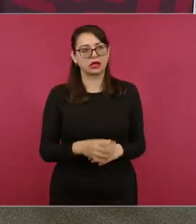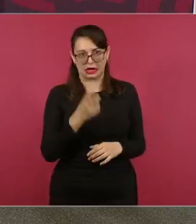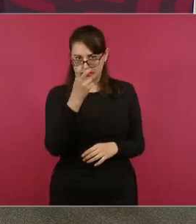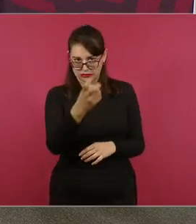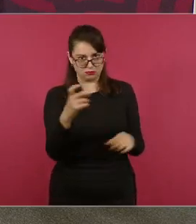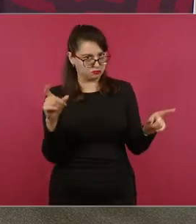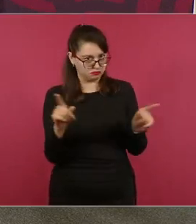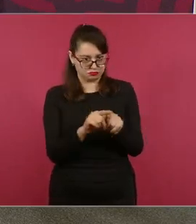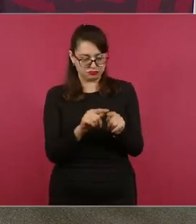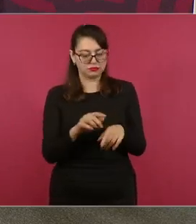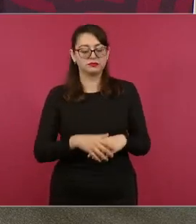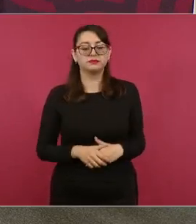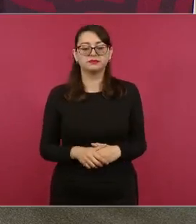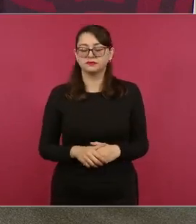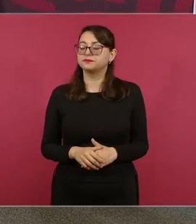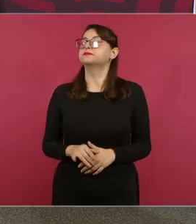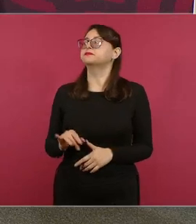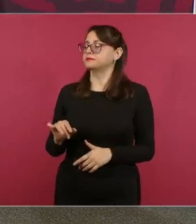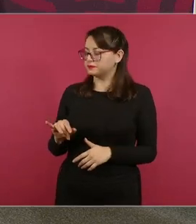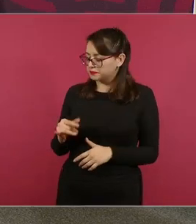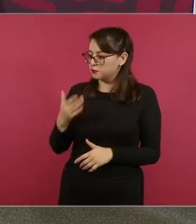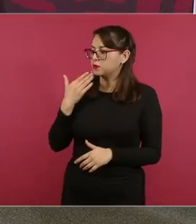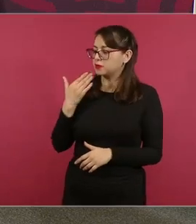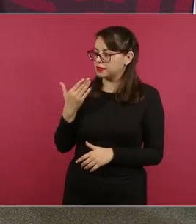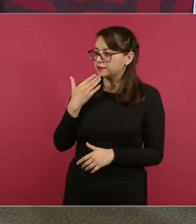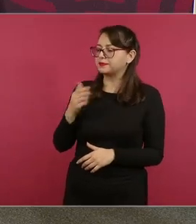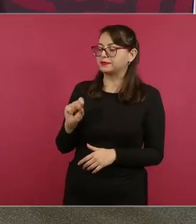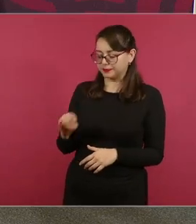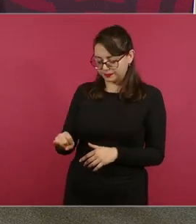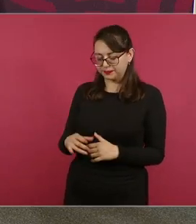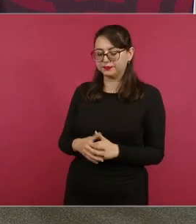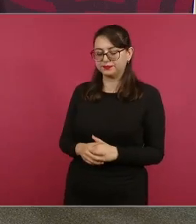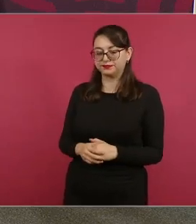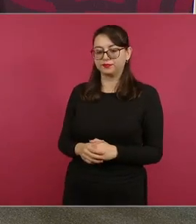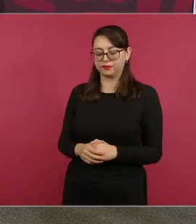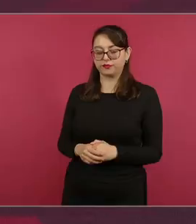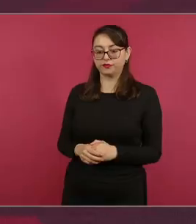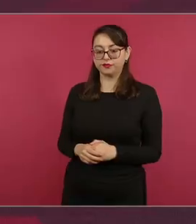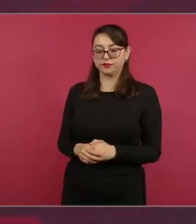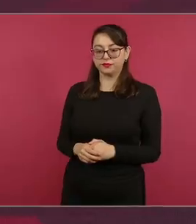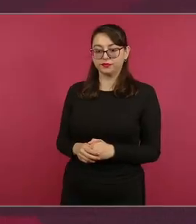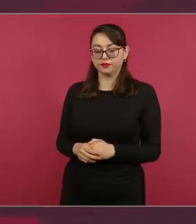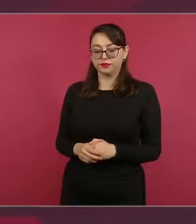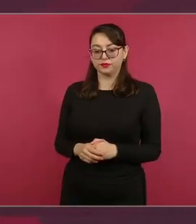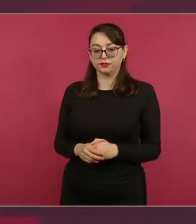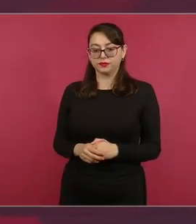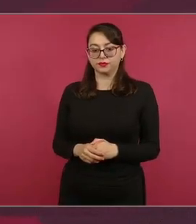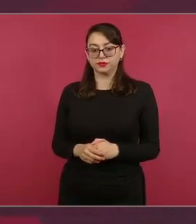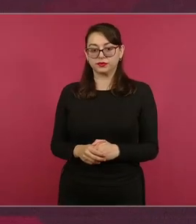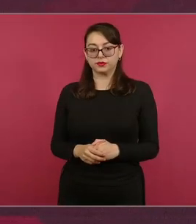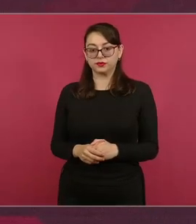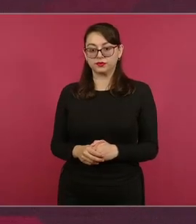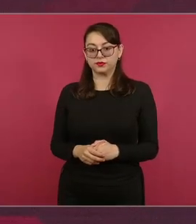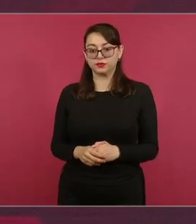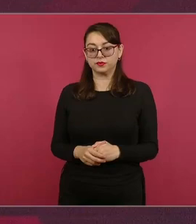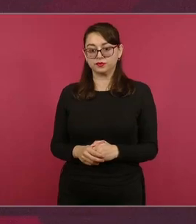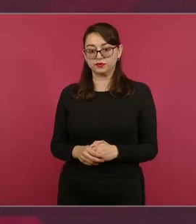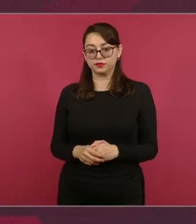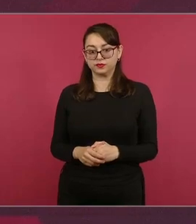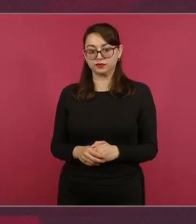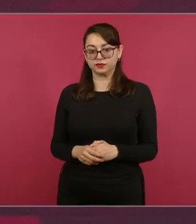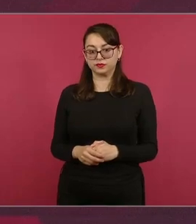hoy vamos a decidir ya de las acciones,